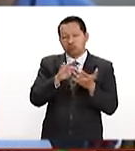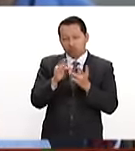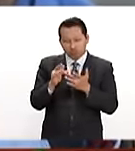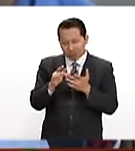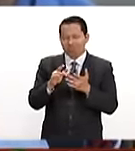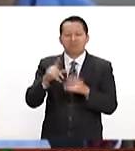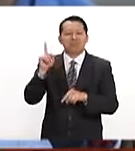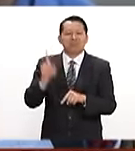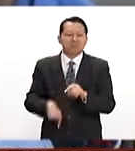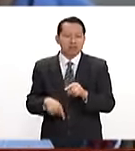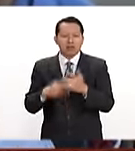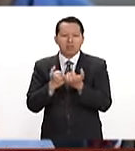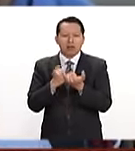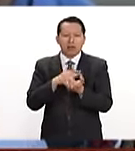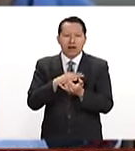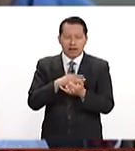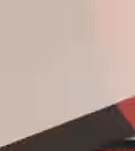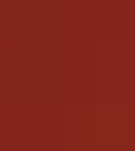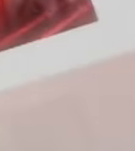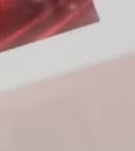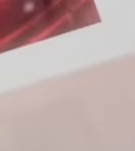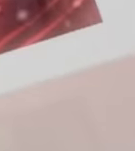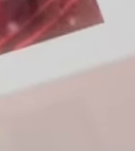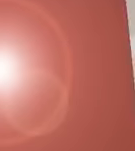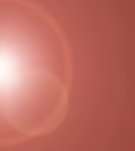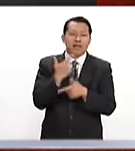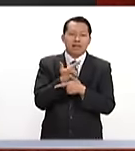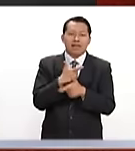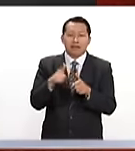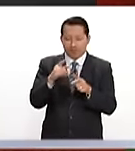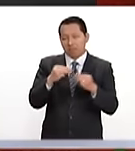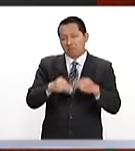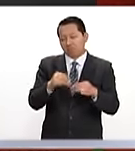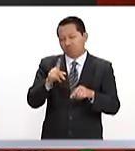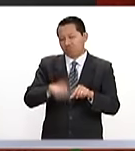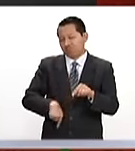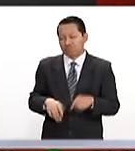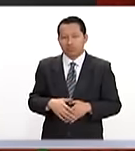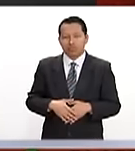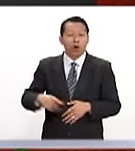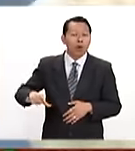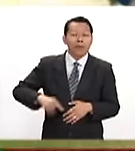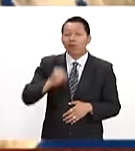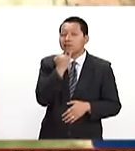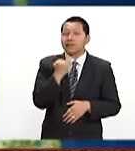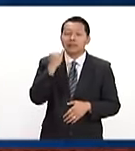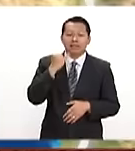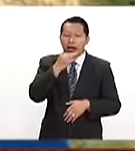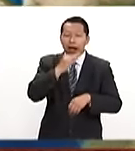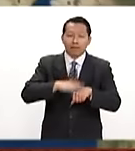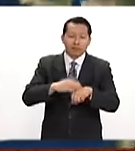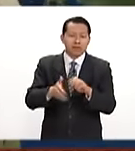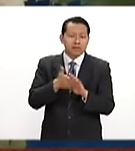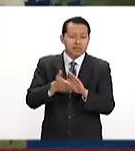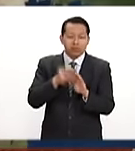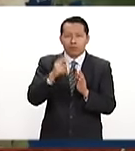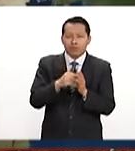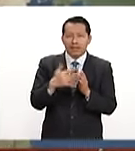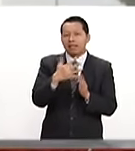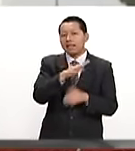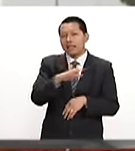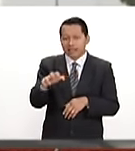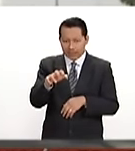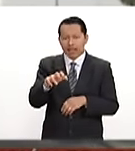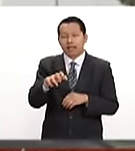El gobierno de Israel anunció que va a construir 2.500 viviendas en